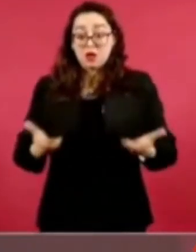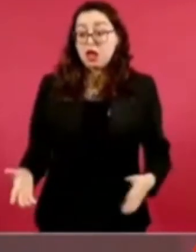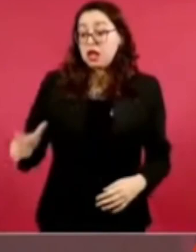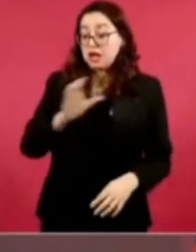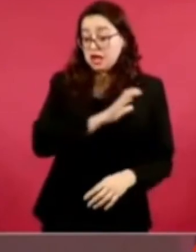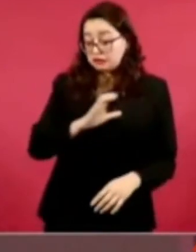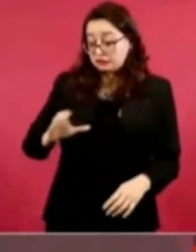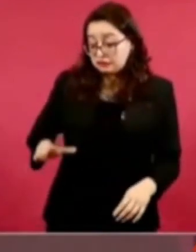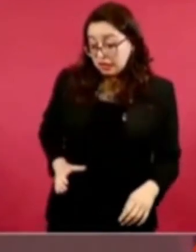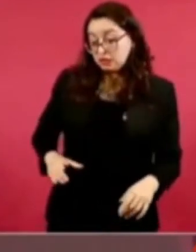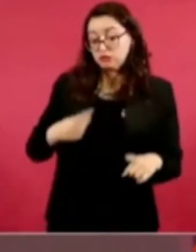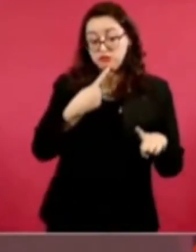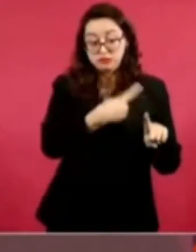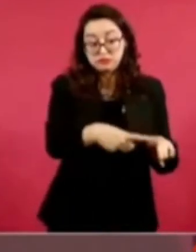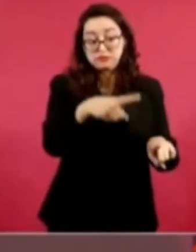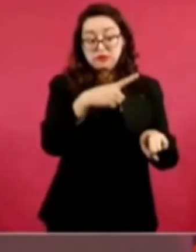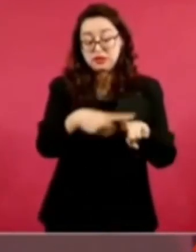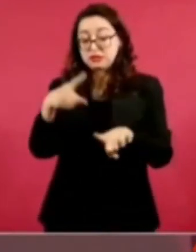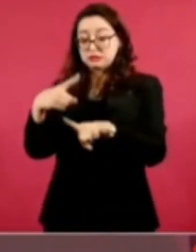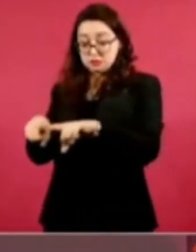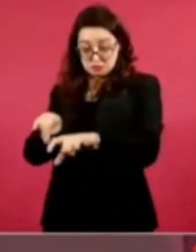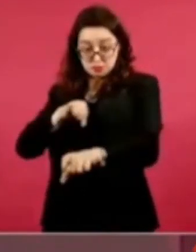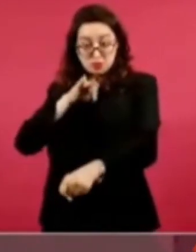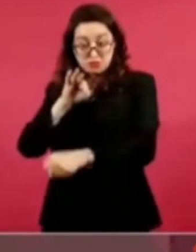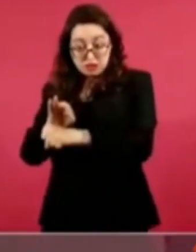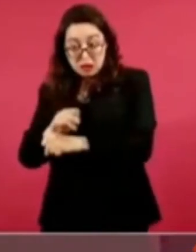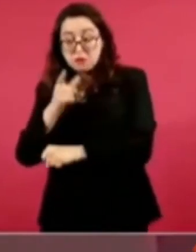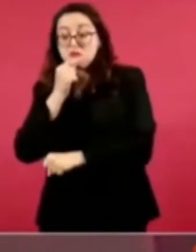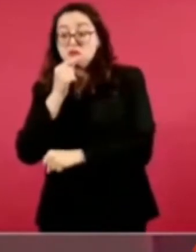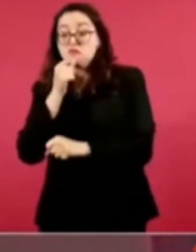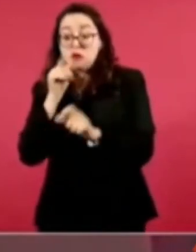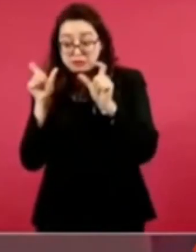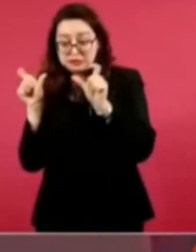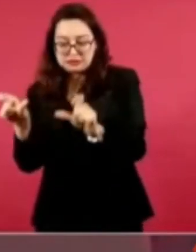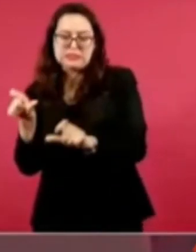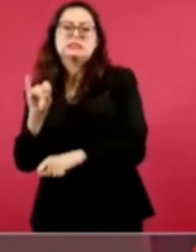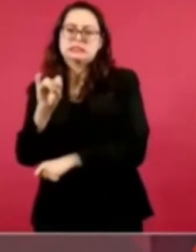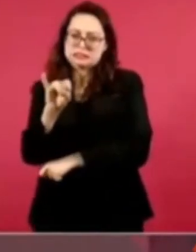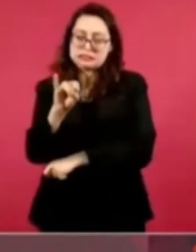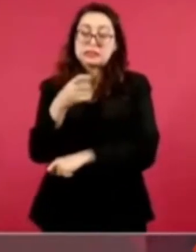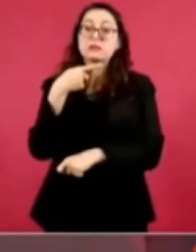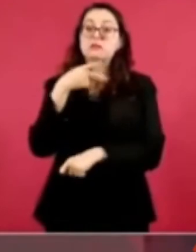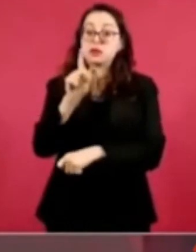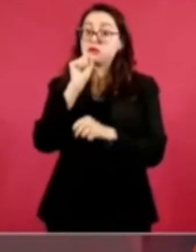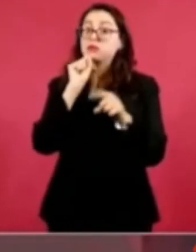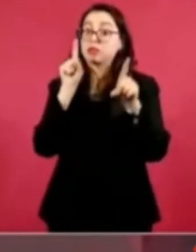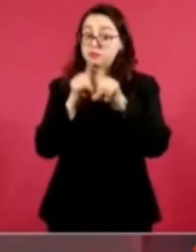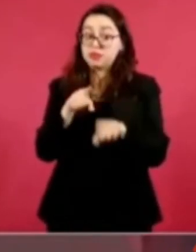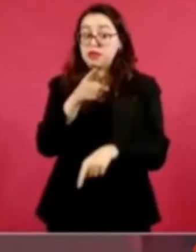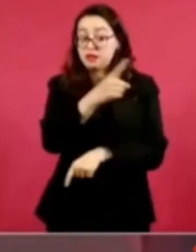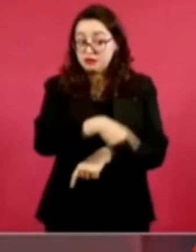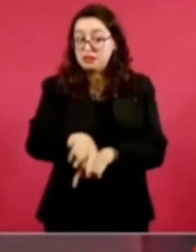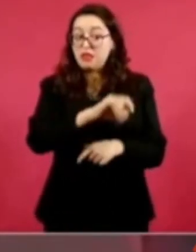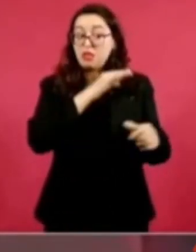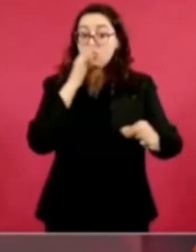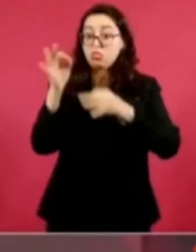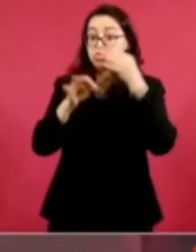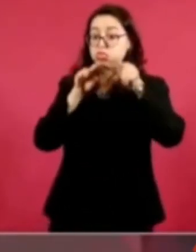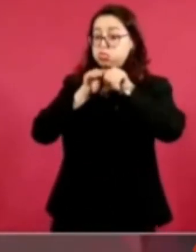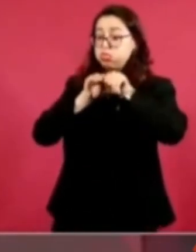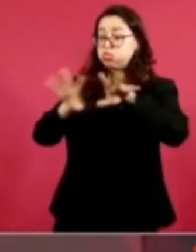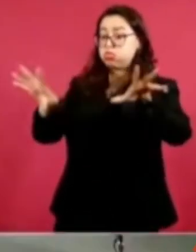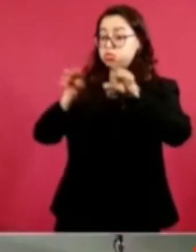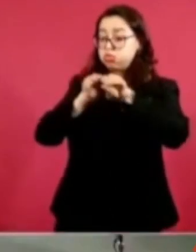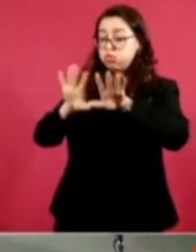ciudadanos? Pues también informando de esta guerra sucia, porque